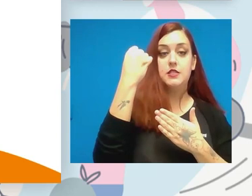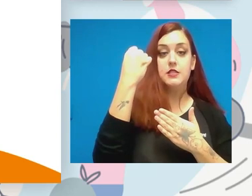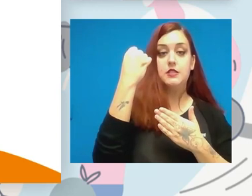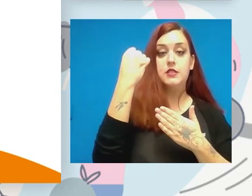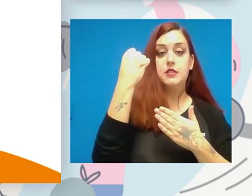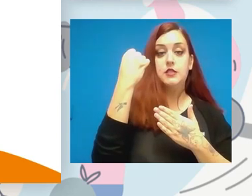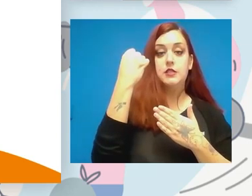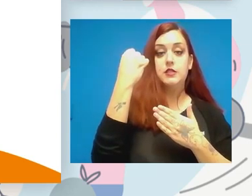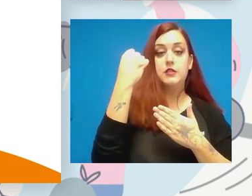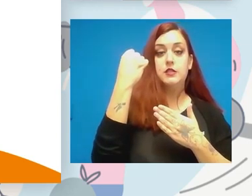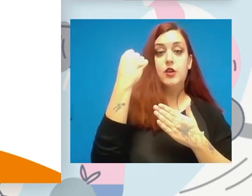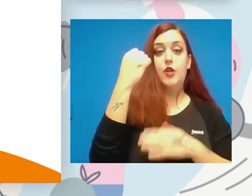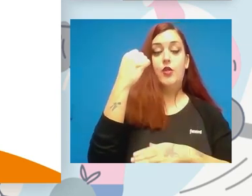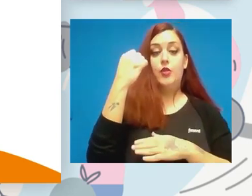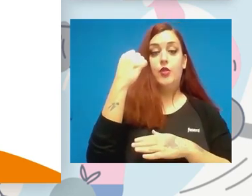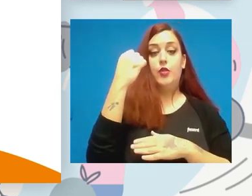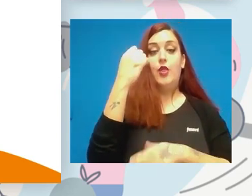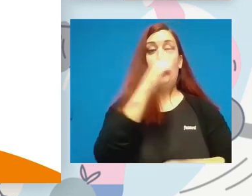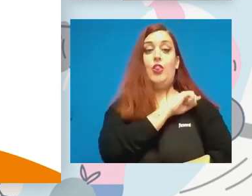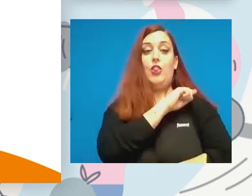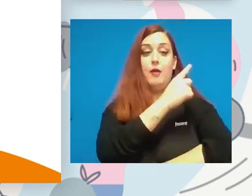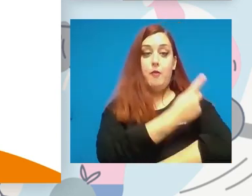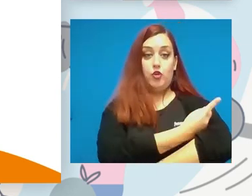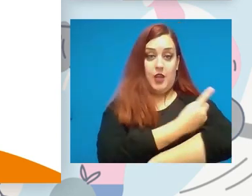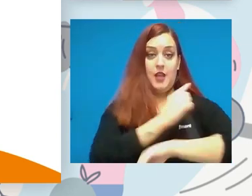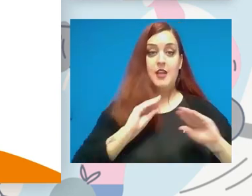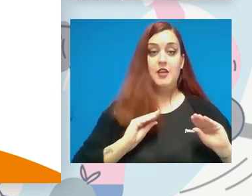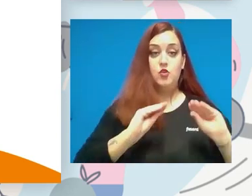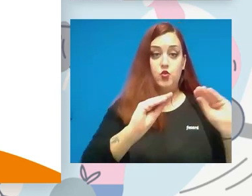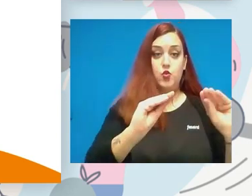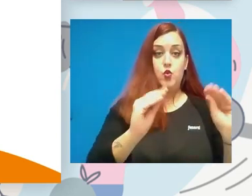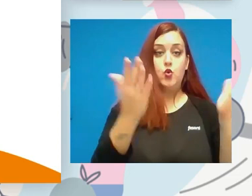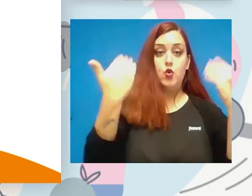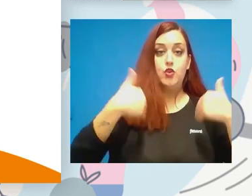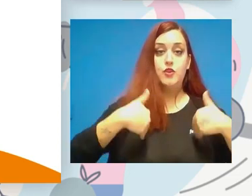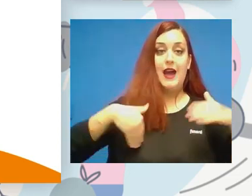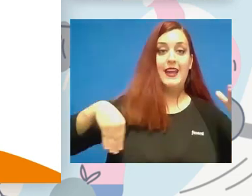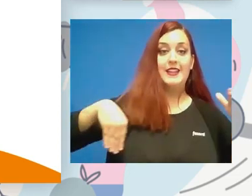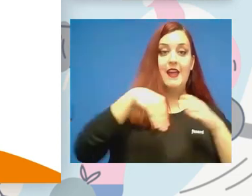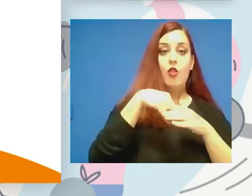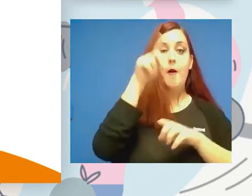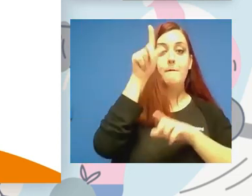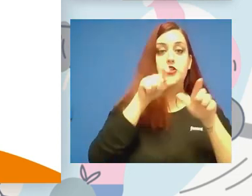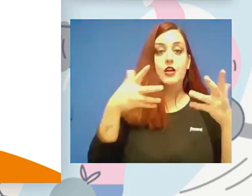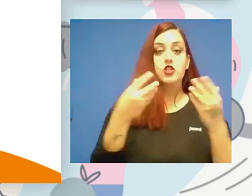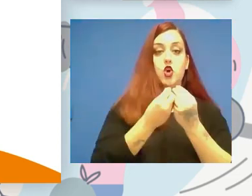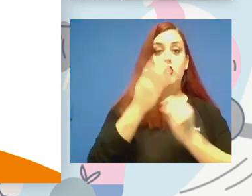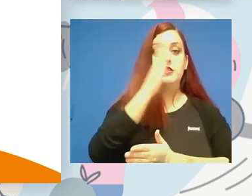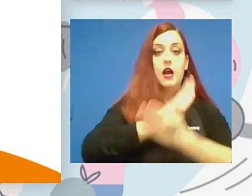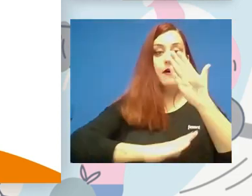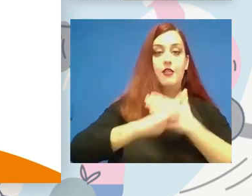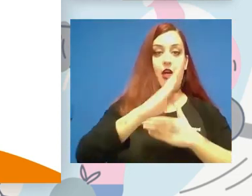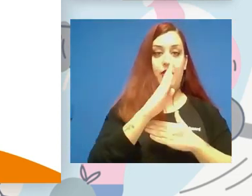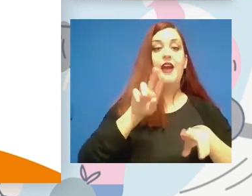de cuyo deporte ya haya sido integrada las personas con discapacidad en el ámbito de su federación